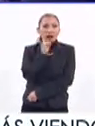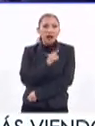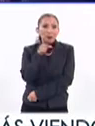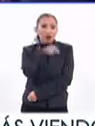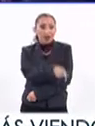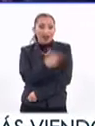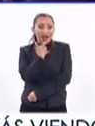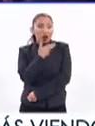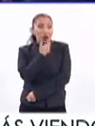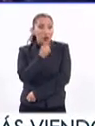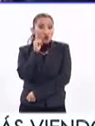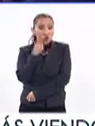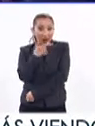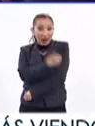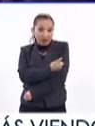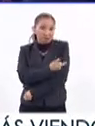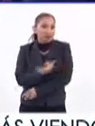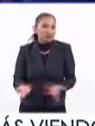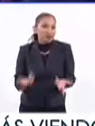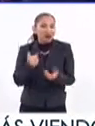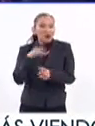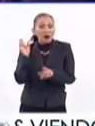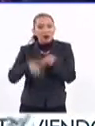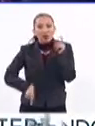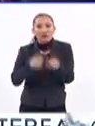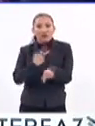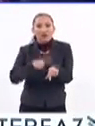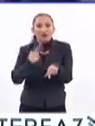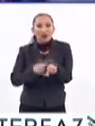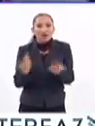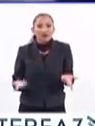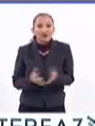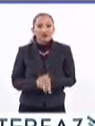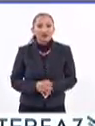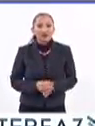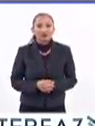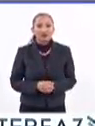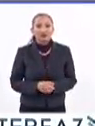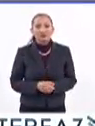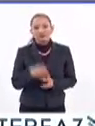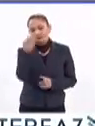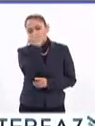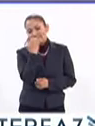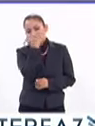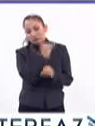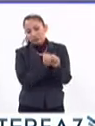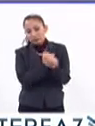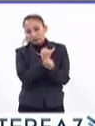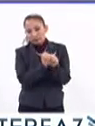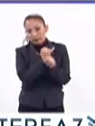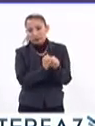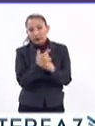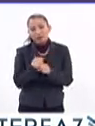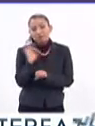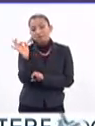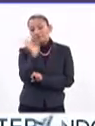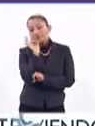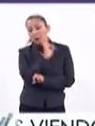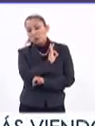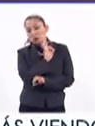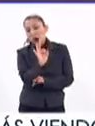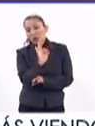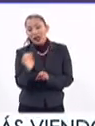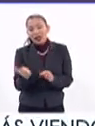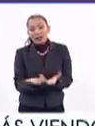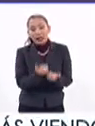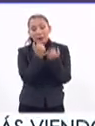se vacunan tanto hombres como mujeres, pues estamos combatiendo la enfermedad por ambos lados. De acuerdo con el investigador, las probabilidades de